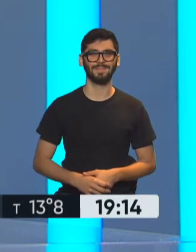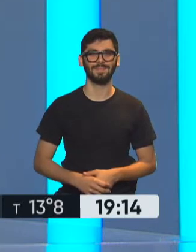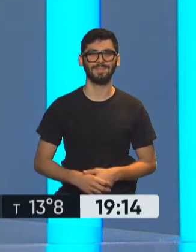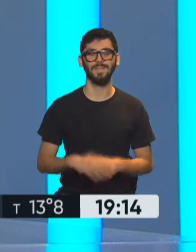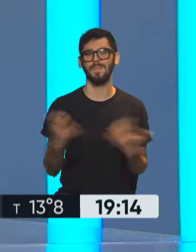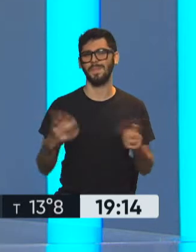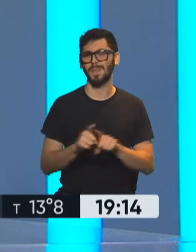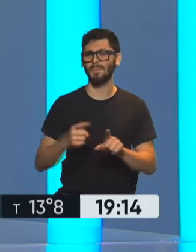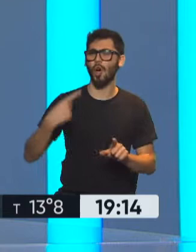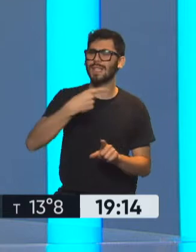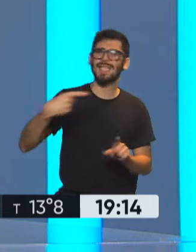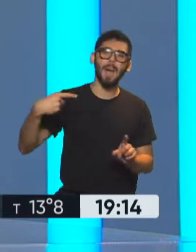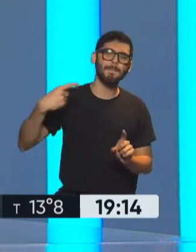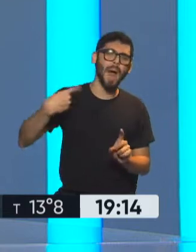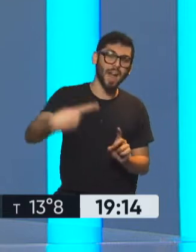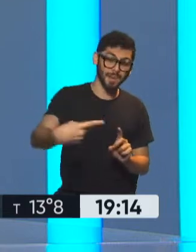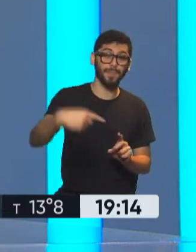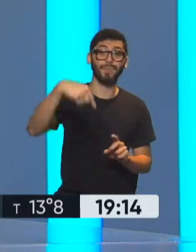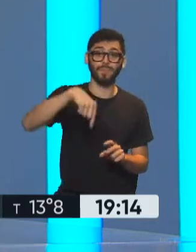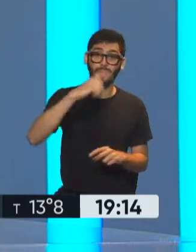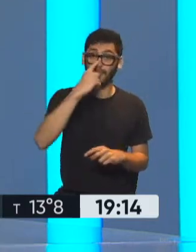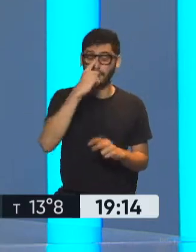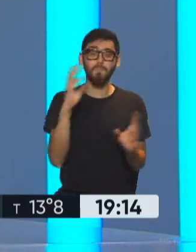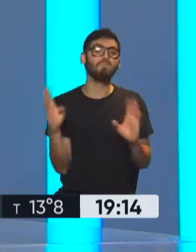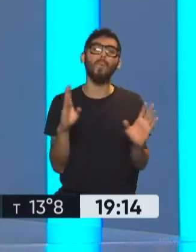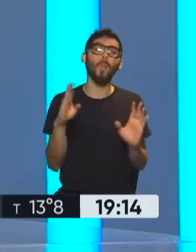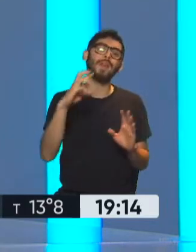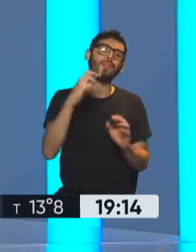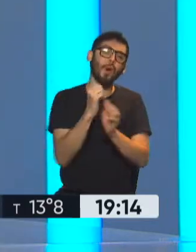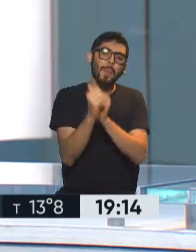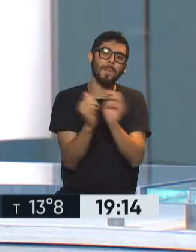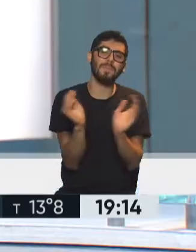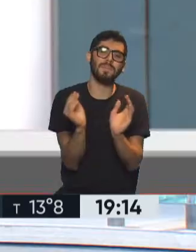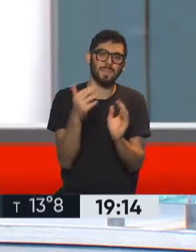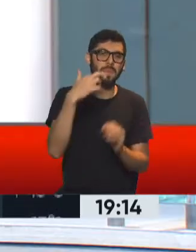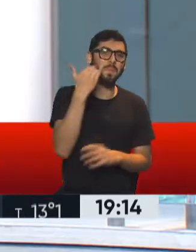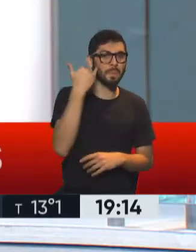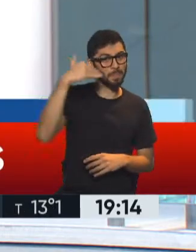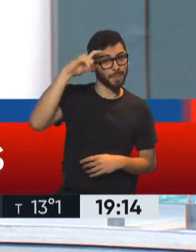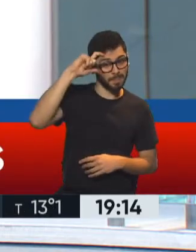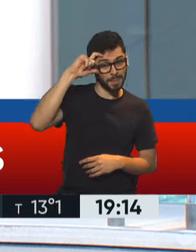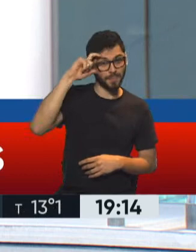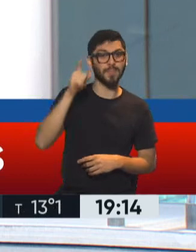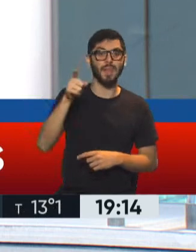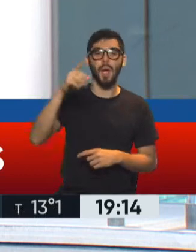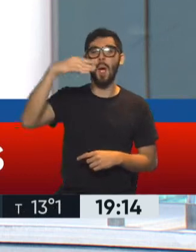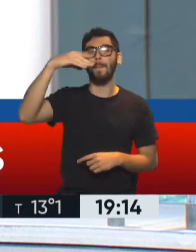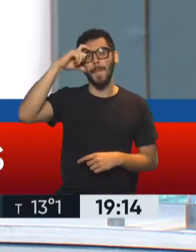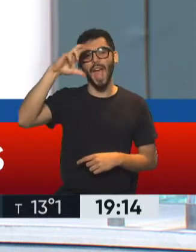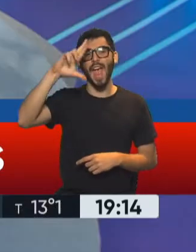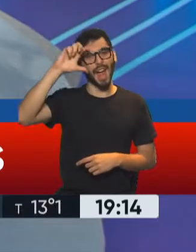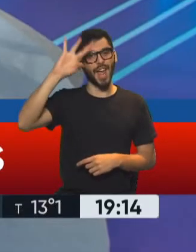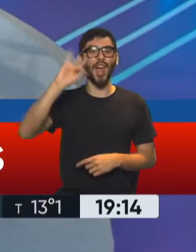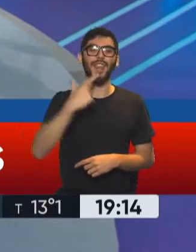Como todas las semanas en esta edición central, estamos en nuestro momento PYME con Guillermo Merediz, quien es secretario de la pequeña y mediana empresa y de